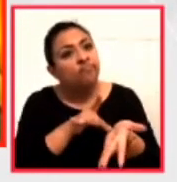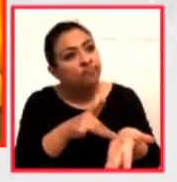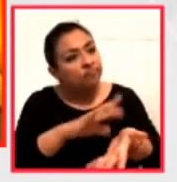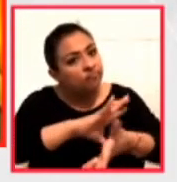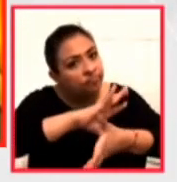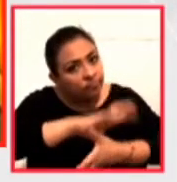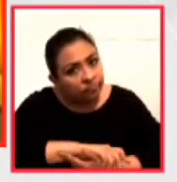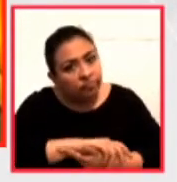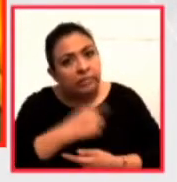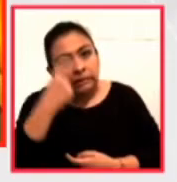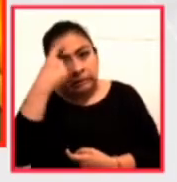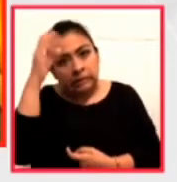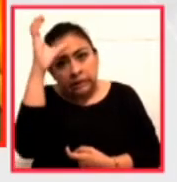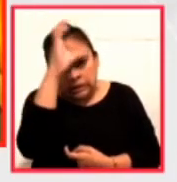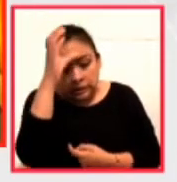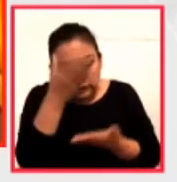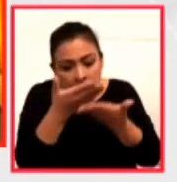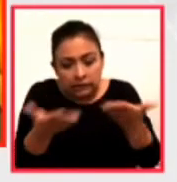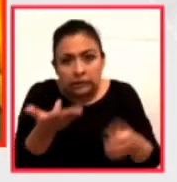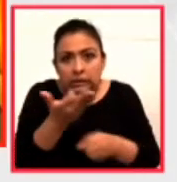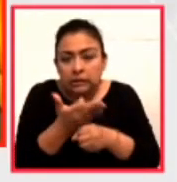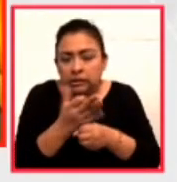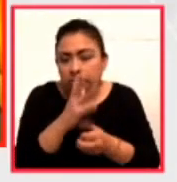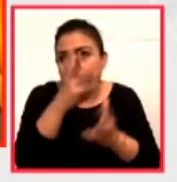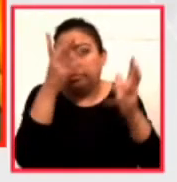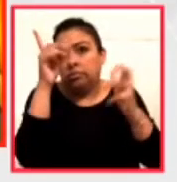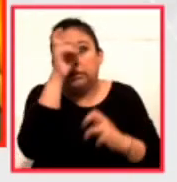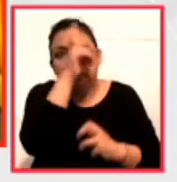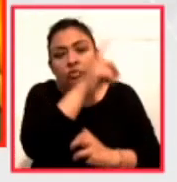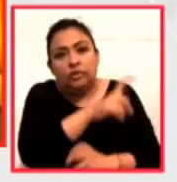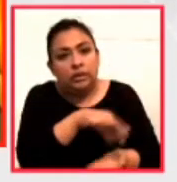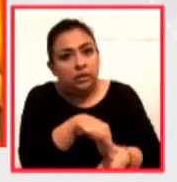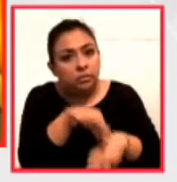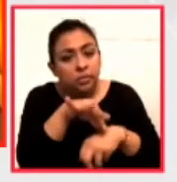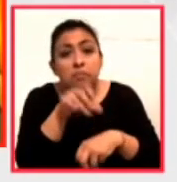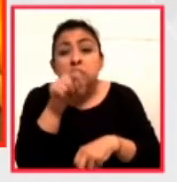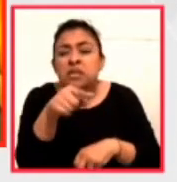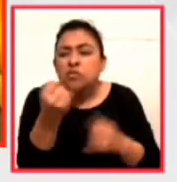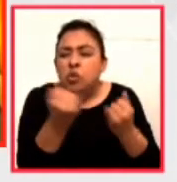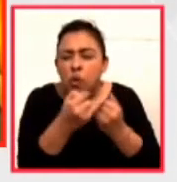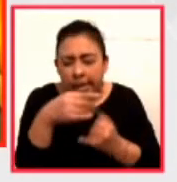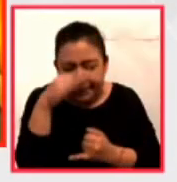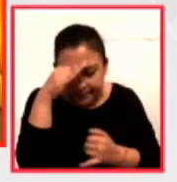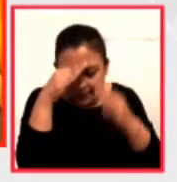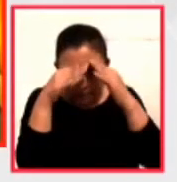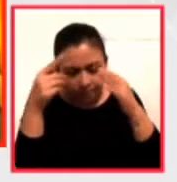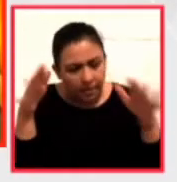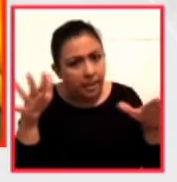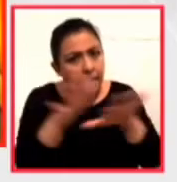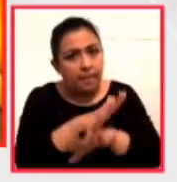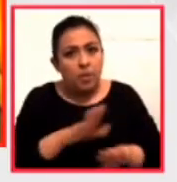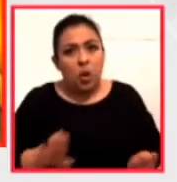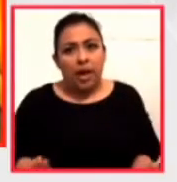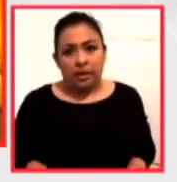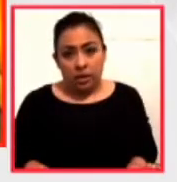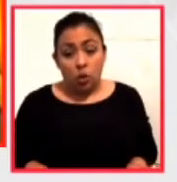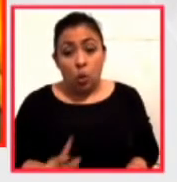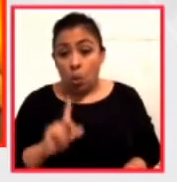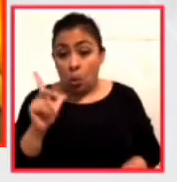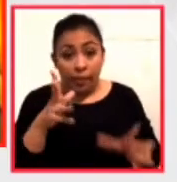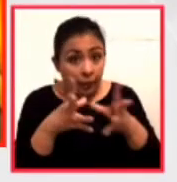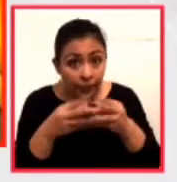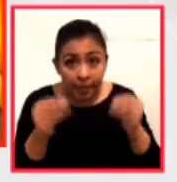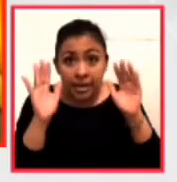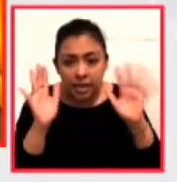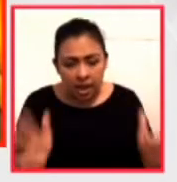conscientes en esos momentos difíciles que estamos viviendo, pero también reflexivos para cambiar nuestra actitud una vez que esto pase, porque tendrá que